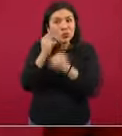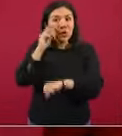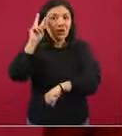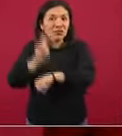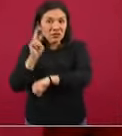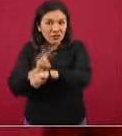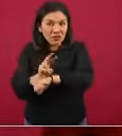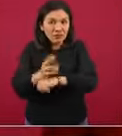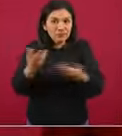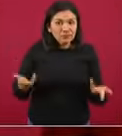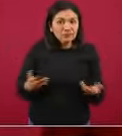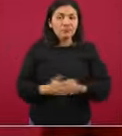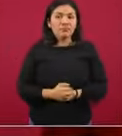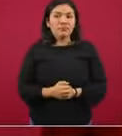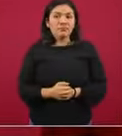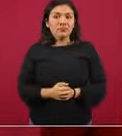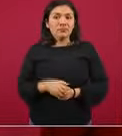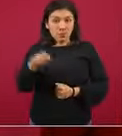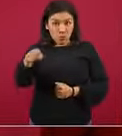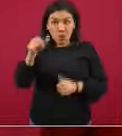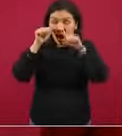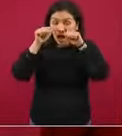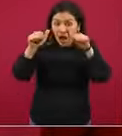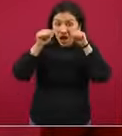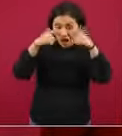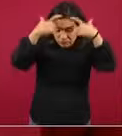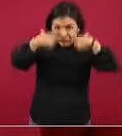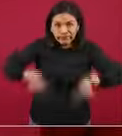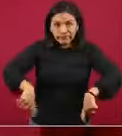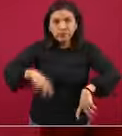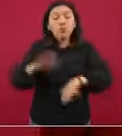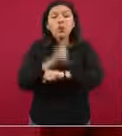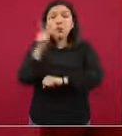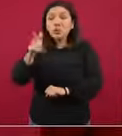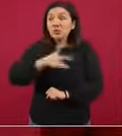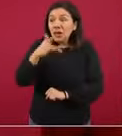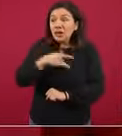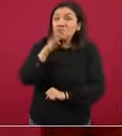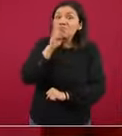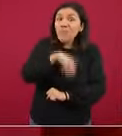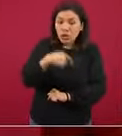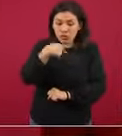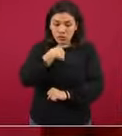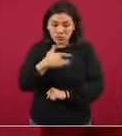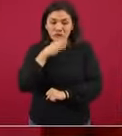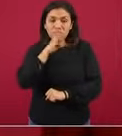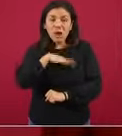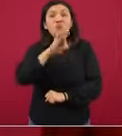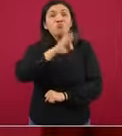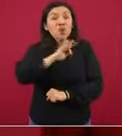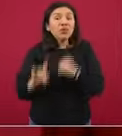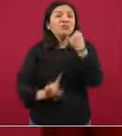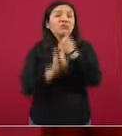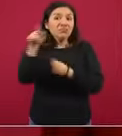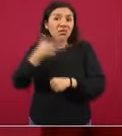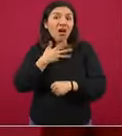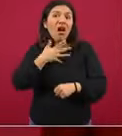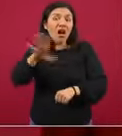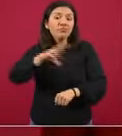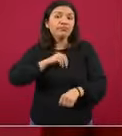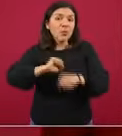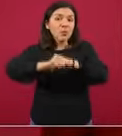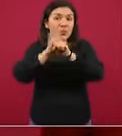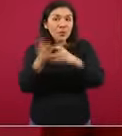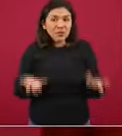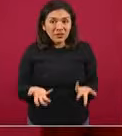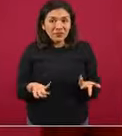me hice una prueba, estate atento, estate atento, porque si tú tienes síntomas, entonces tienes posibilidad que tengas también COVID